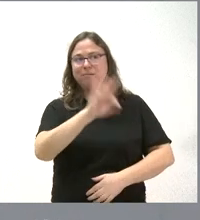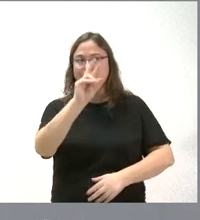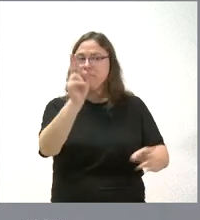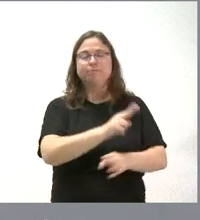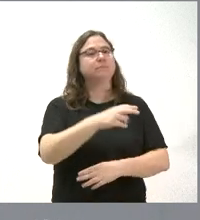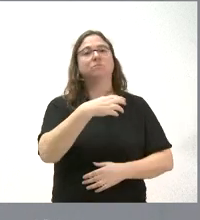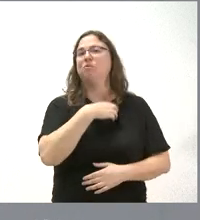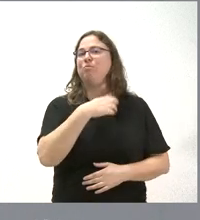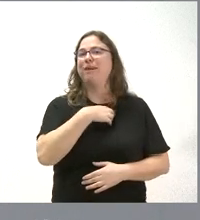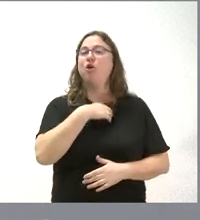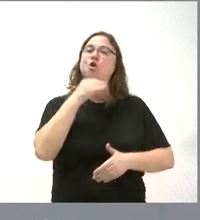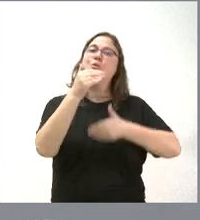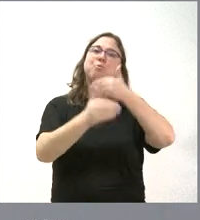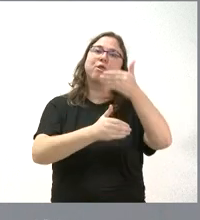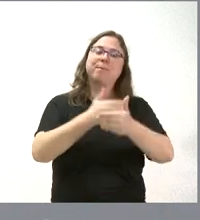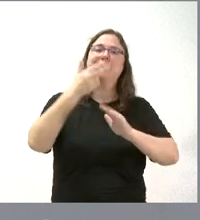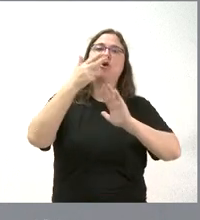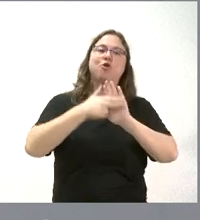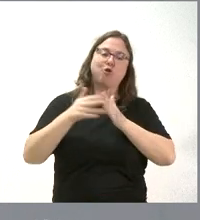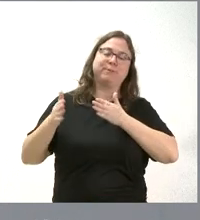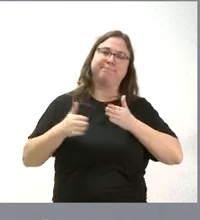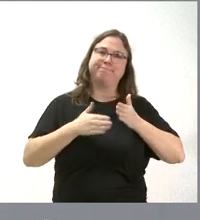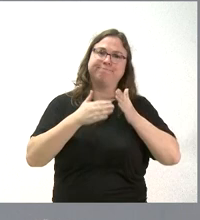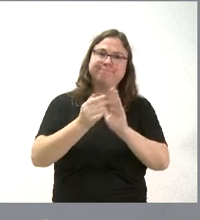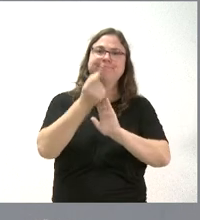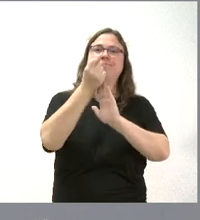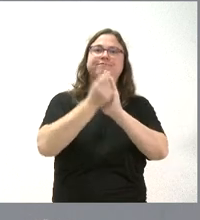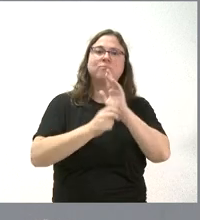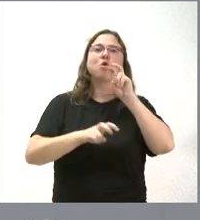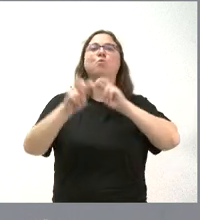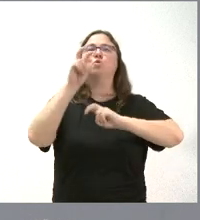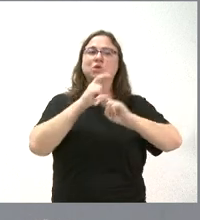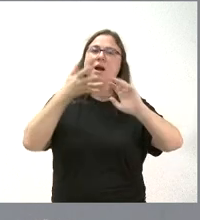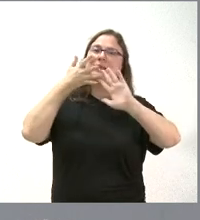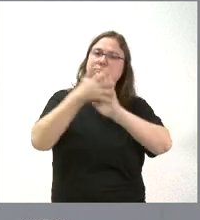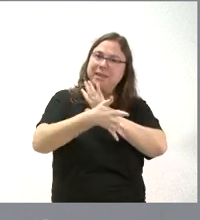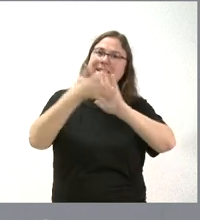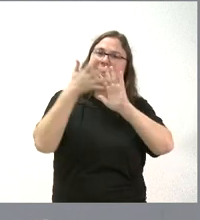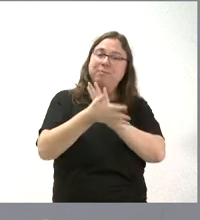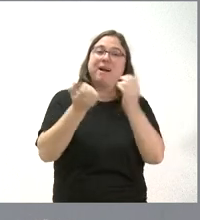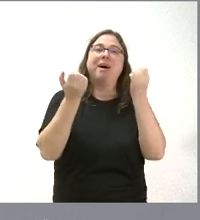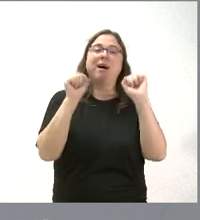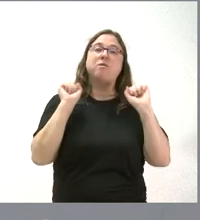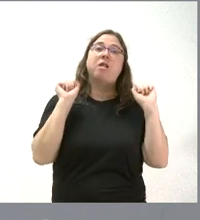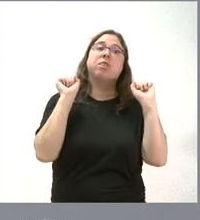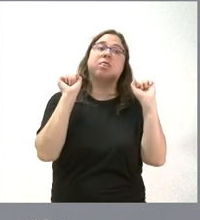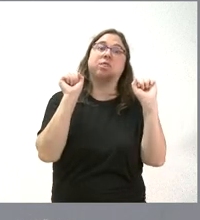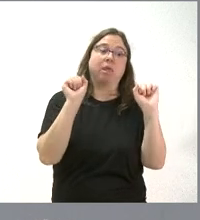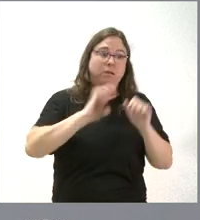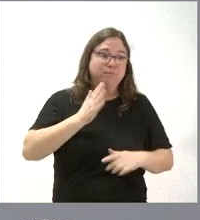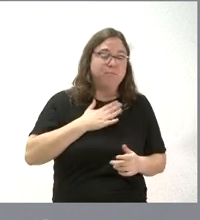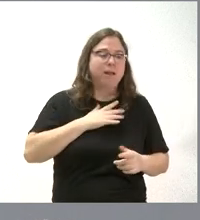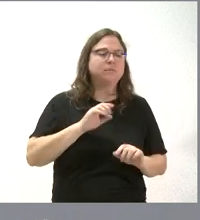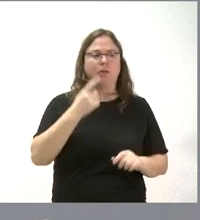sino que hay que seguir un procedimiento, dar un cauce, buscar las explicaciones y aunque el atraso se produzca al día siguiente del retraso no